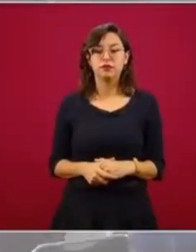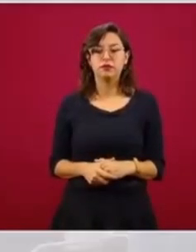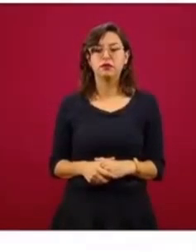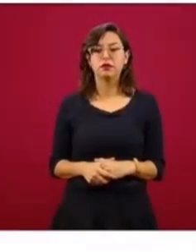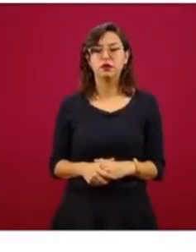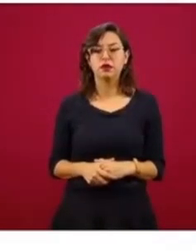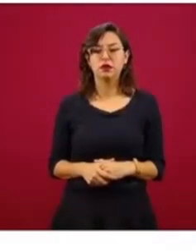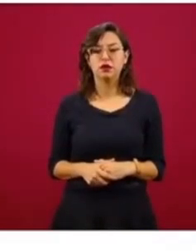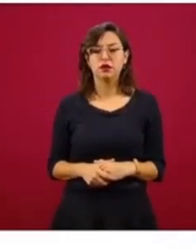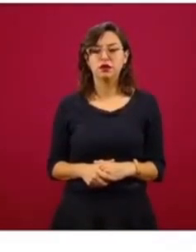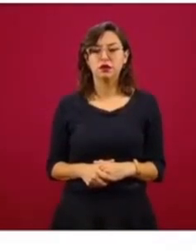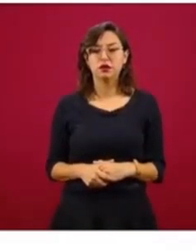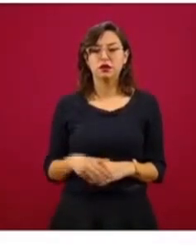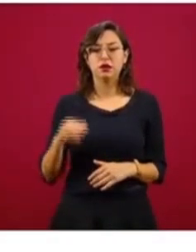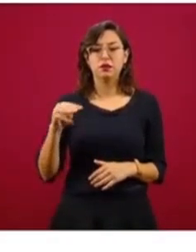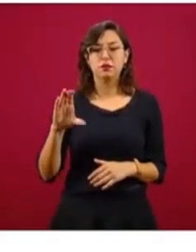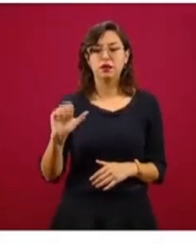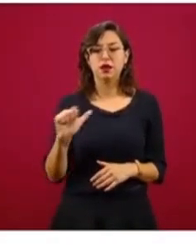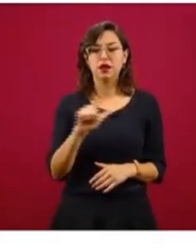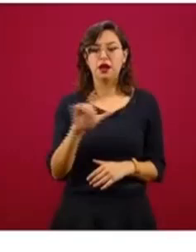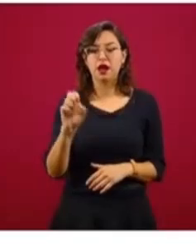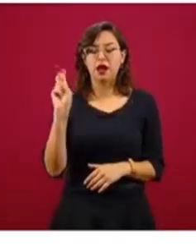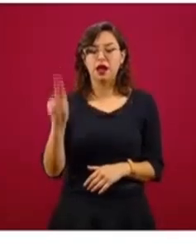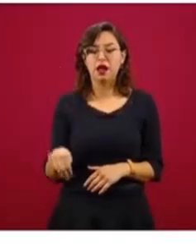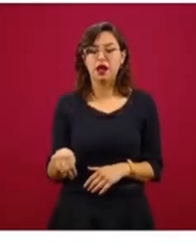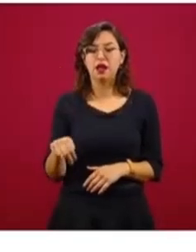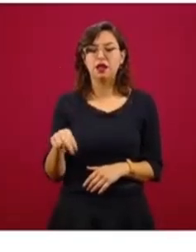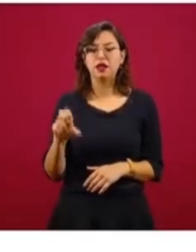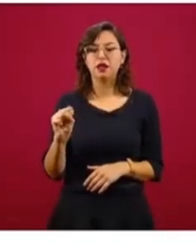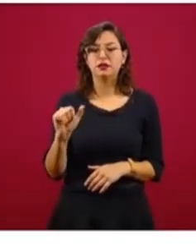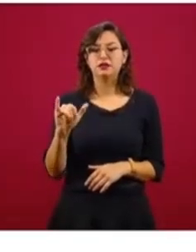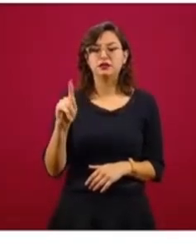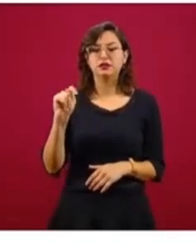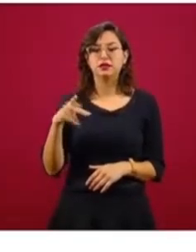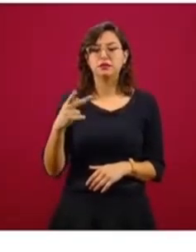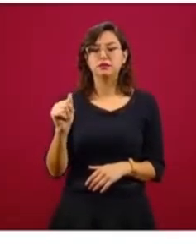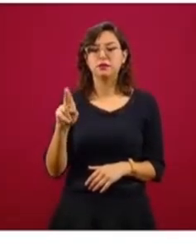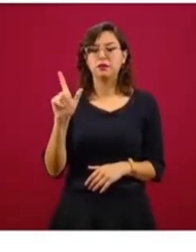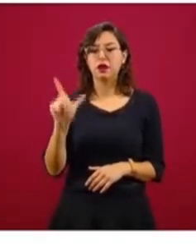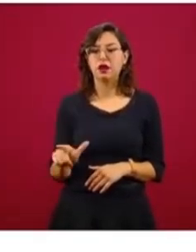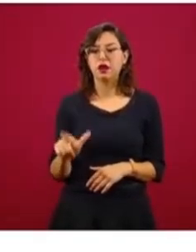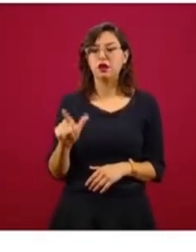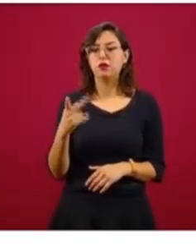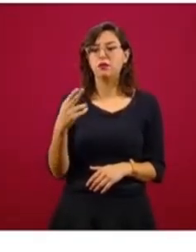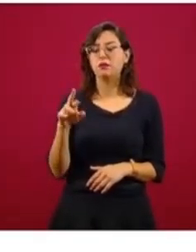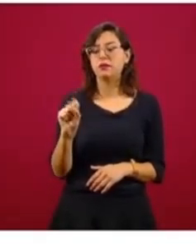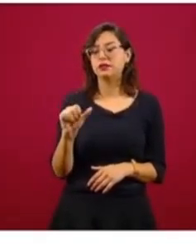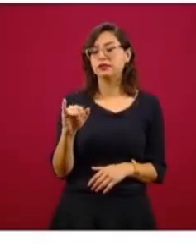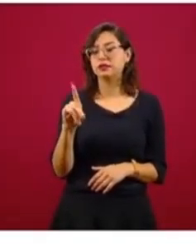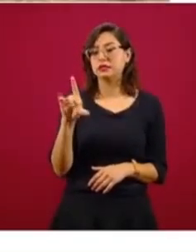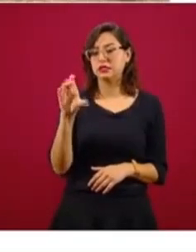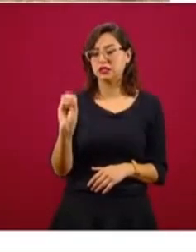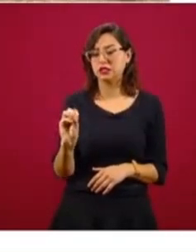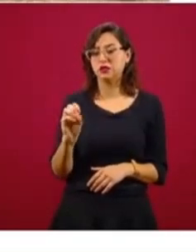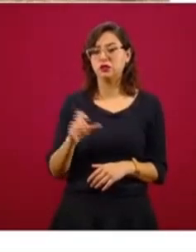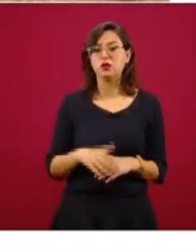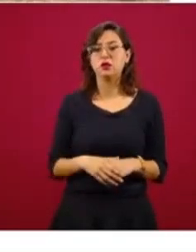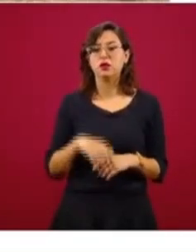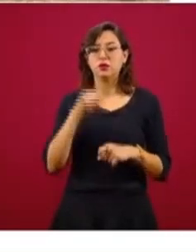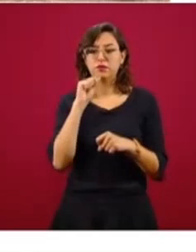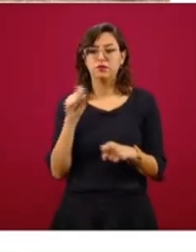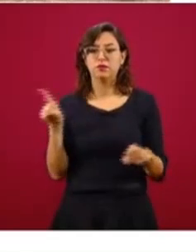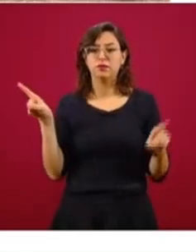en McAllen, en St. Paul, en Presidio, la siguiente, lo que les decía de Salt Lake City,